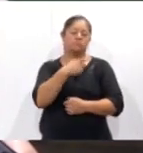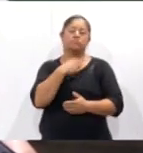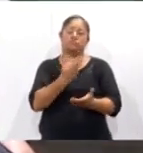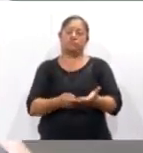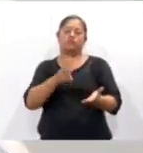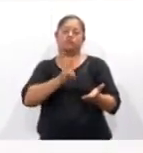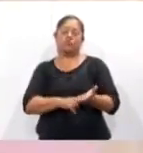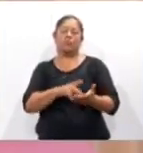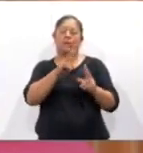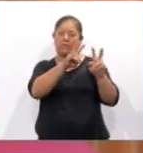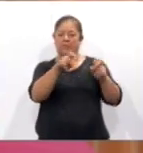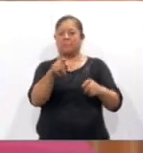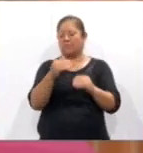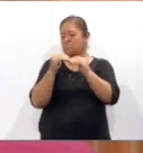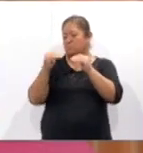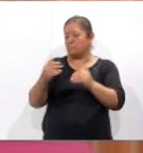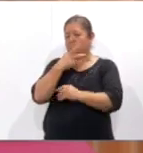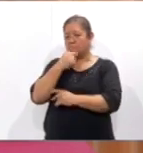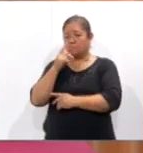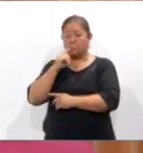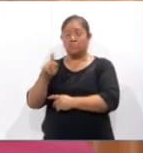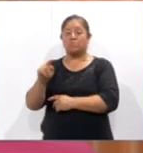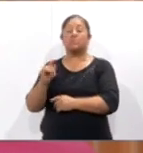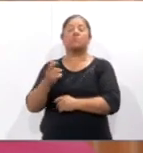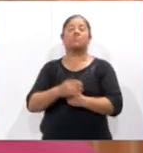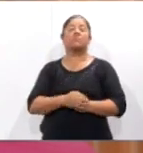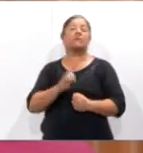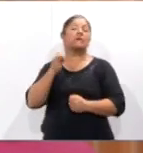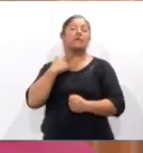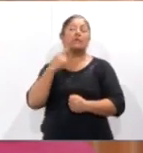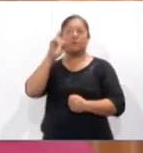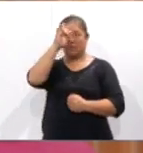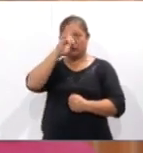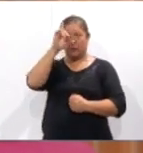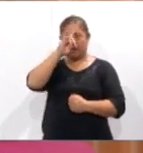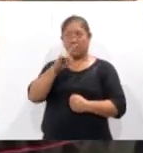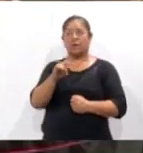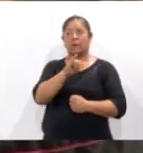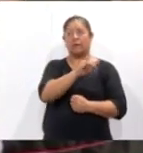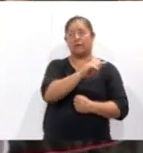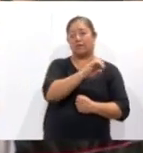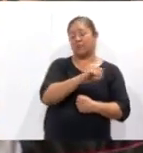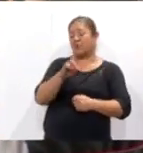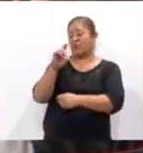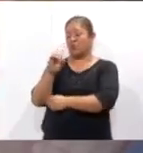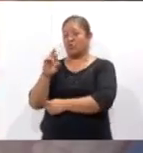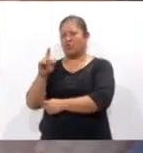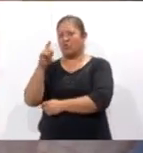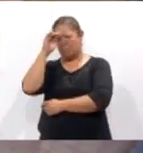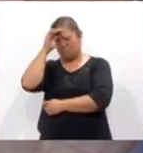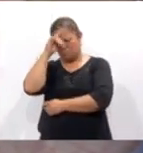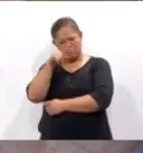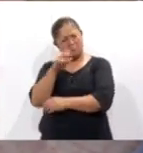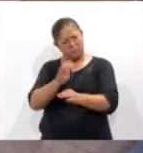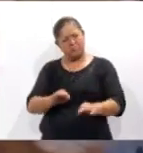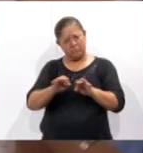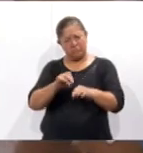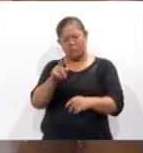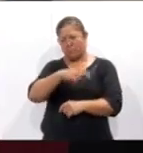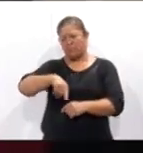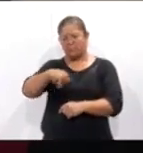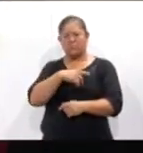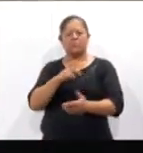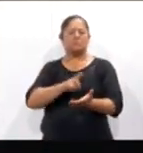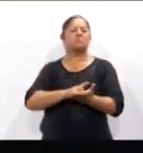temas de paridad de género. La académica y ex consejera de élite, Dora Rodríguez Soriano, consideró importante este ejercicio democrático donde hubo libre